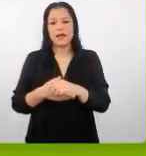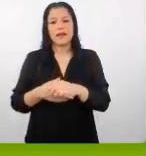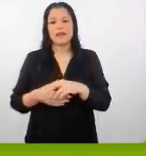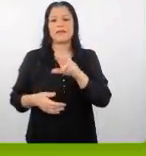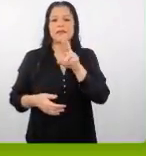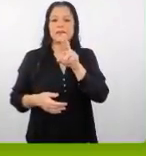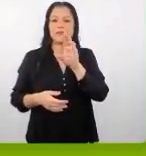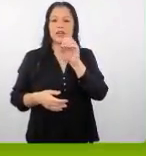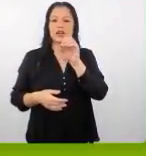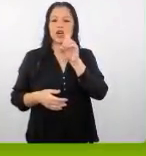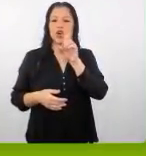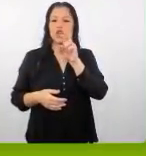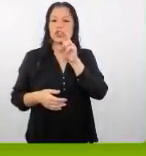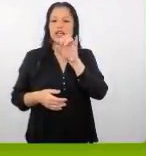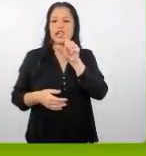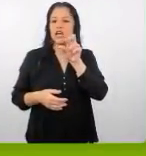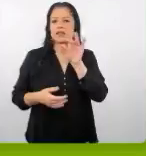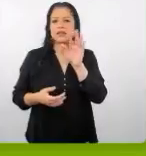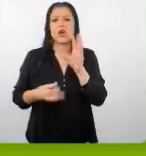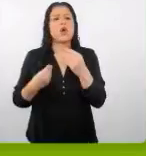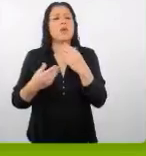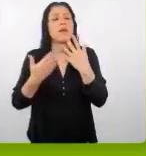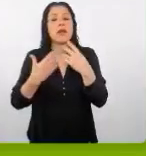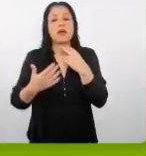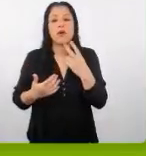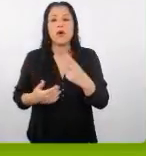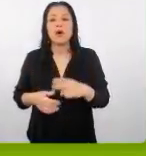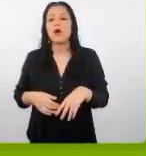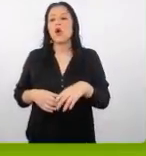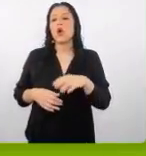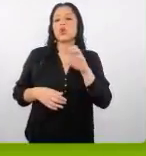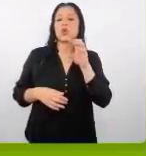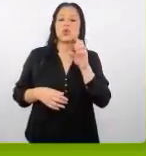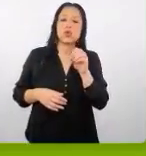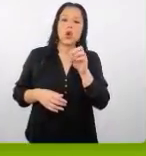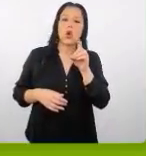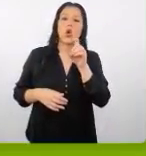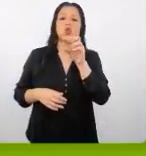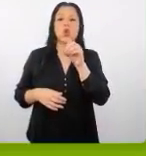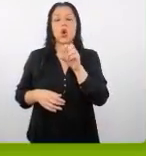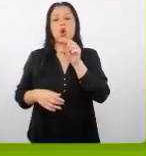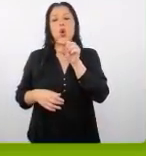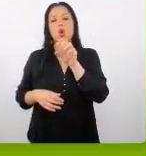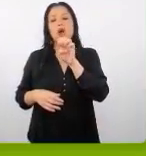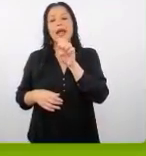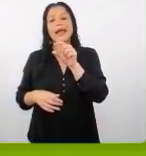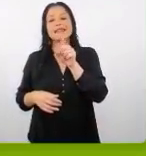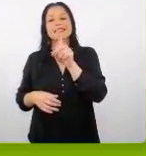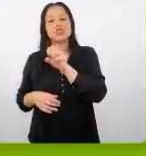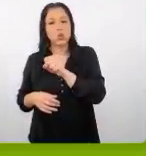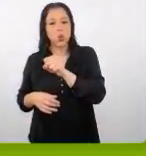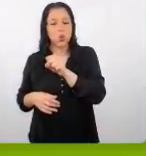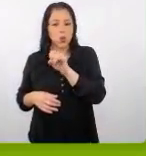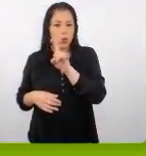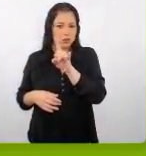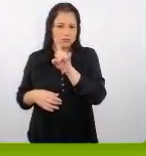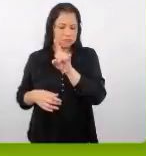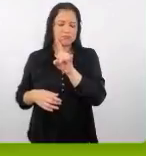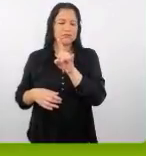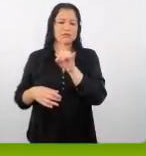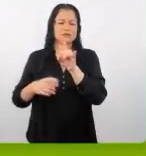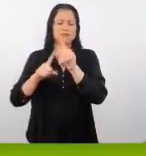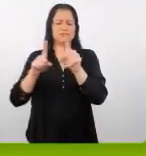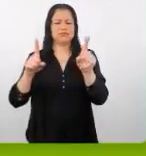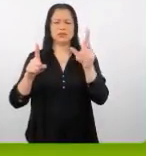Rodríguez entonces ¿cómo lo dirían? ellos dicen yo do di que su no somos Rodríguez ¿me entienden?